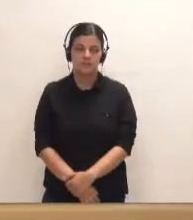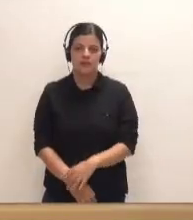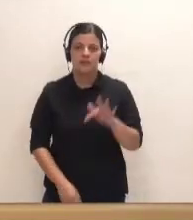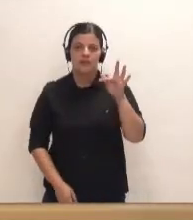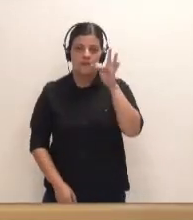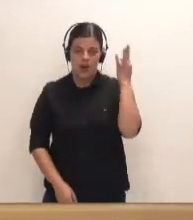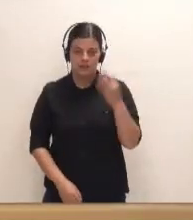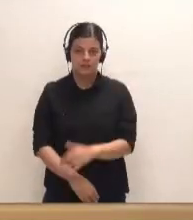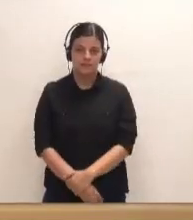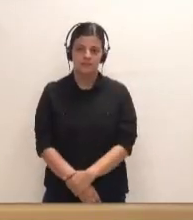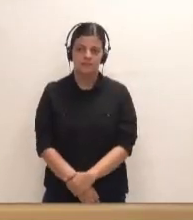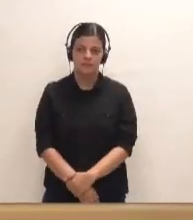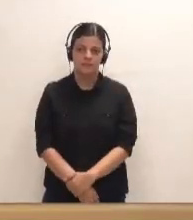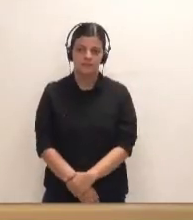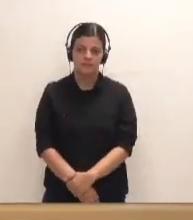Renguet.